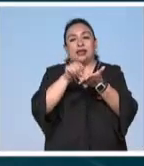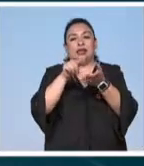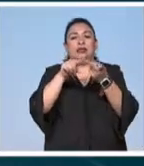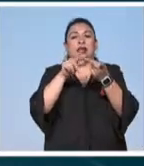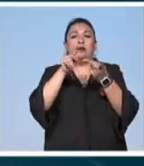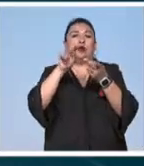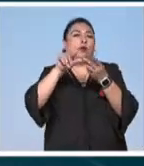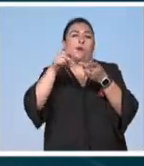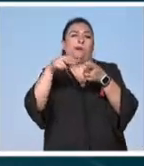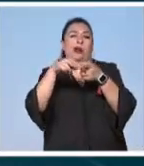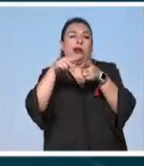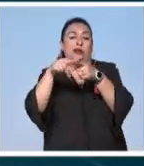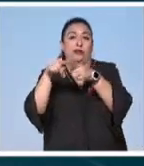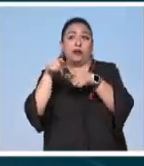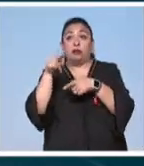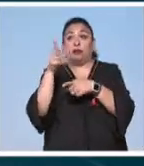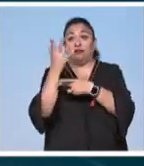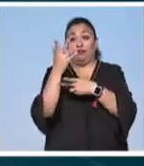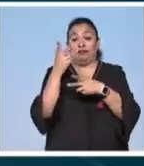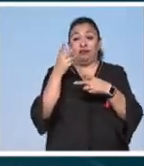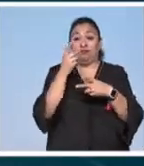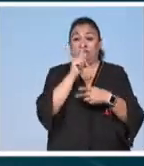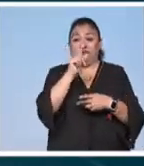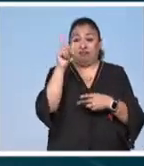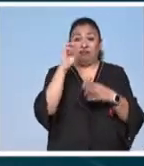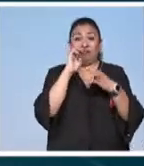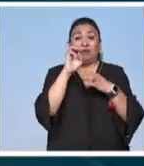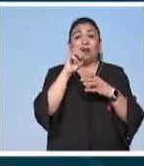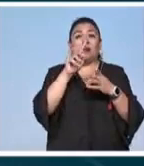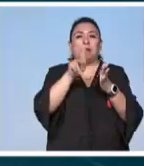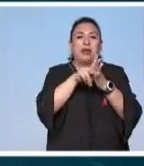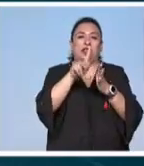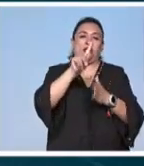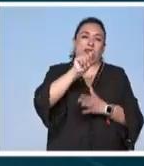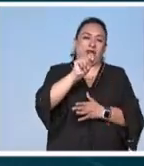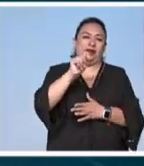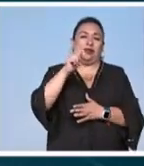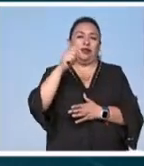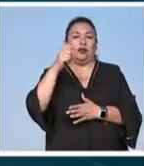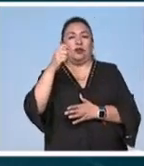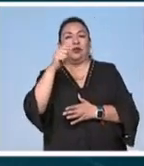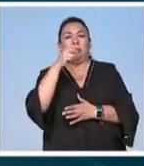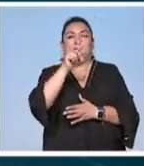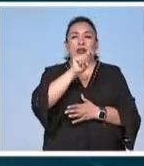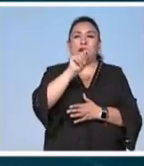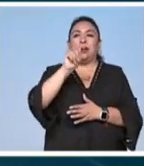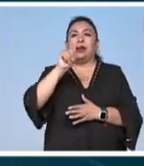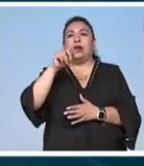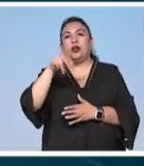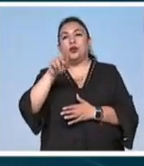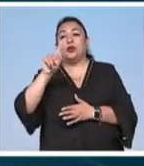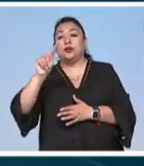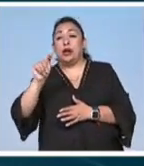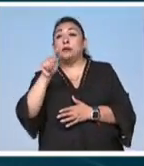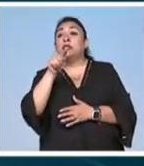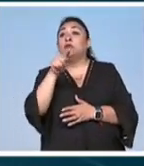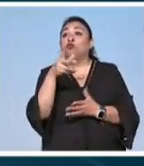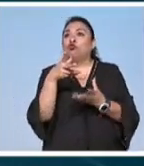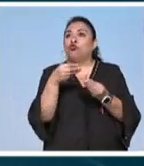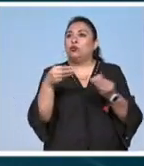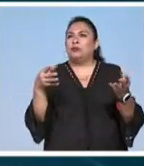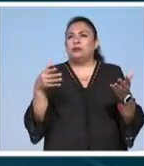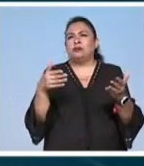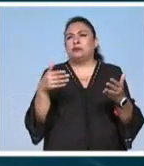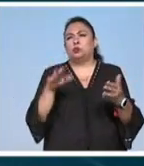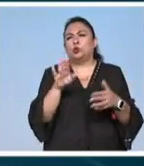parques señalaron expertos entrevistados por the new york times y daily mail aunque se multiplican rápidamente y tienen una vida